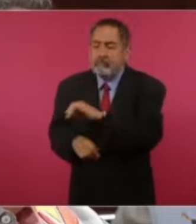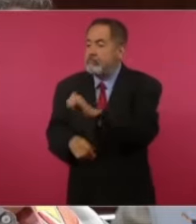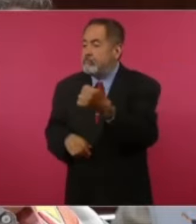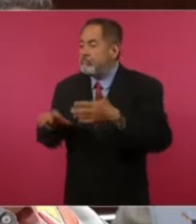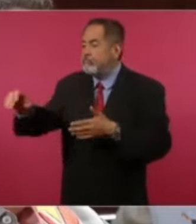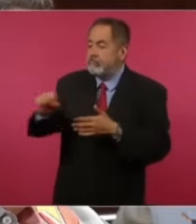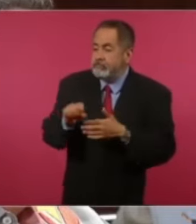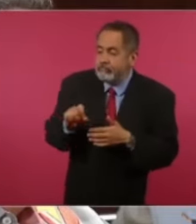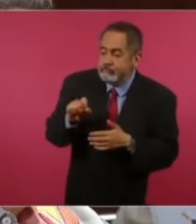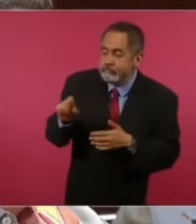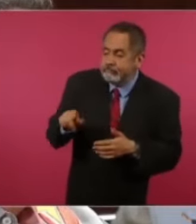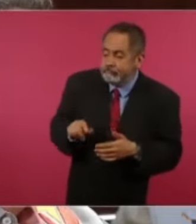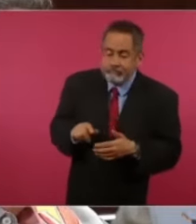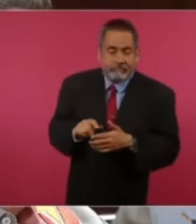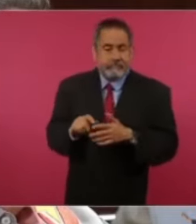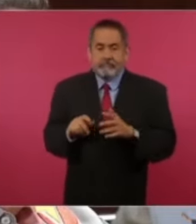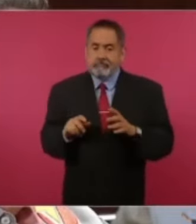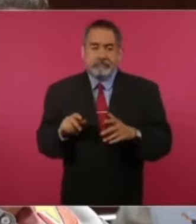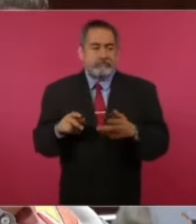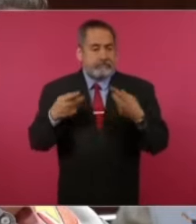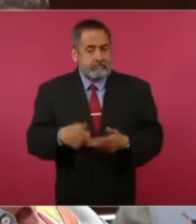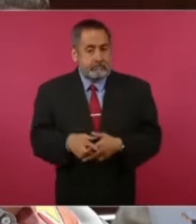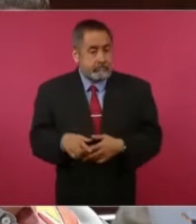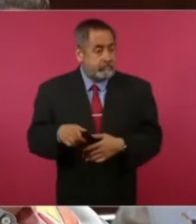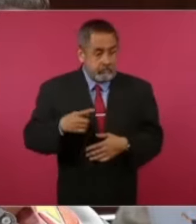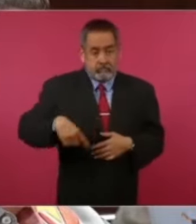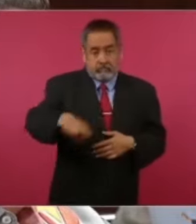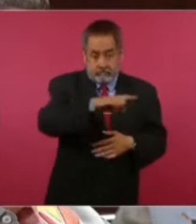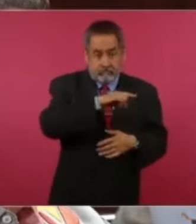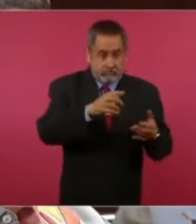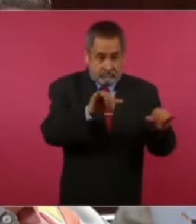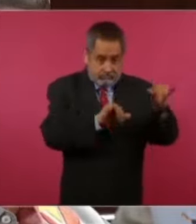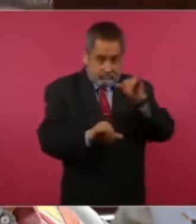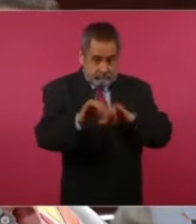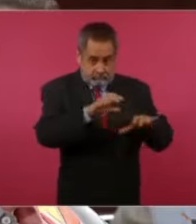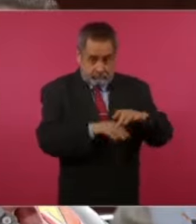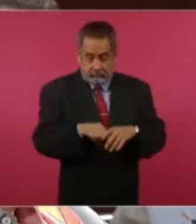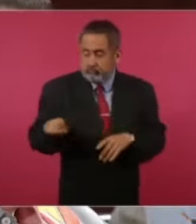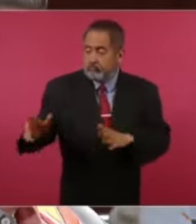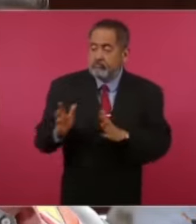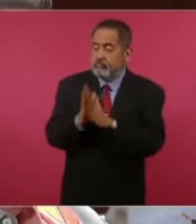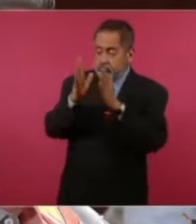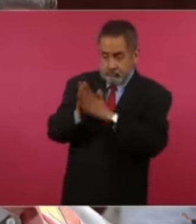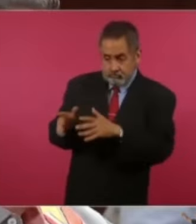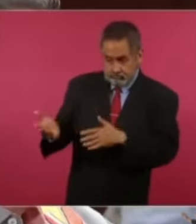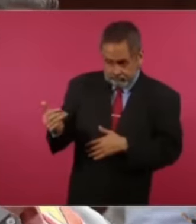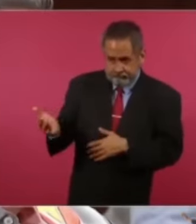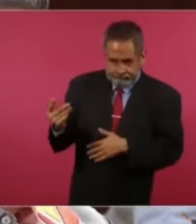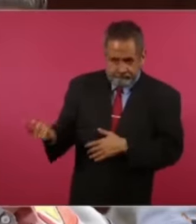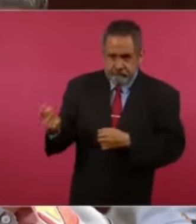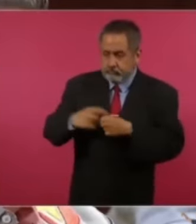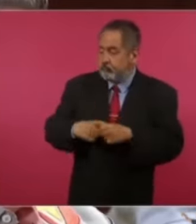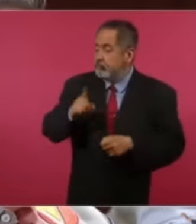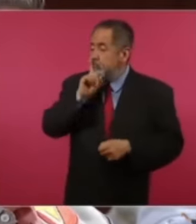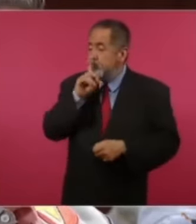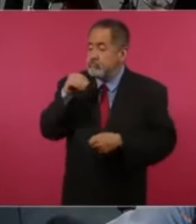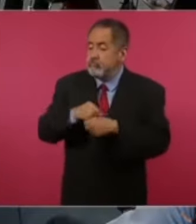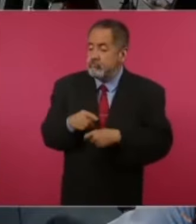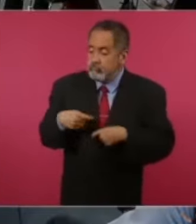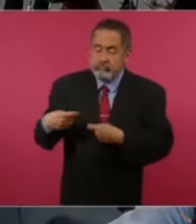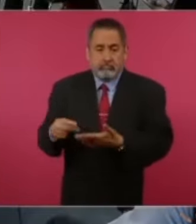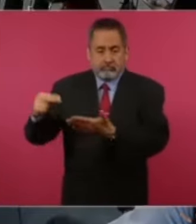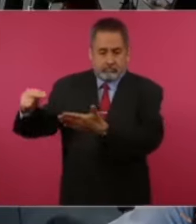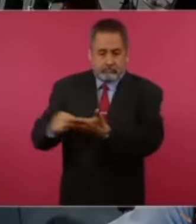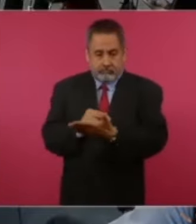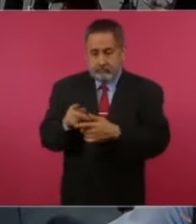en periodos anteriores por diferentes motivos. No justamente porque te vas por paseo, para disfrutar, para darte unas vacaciones